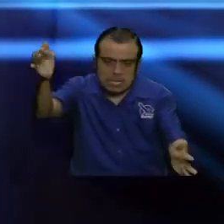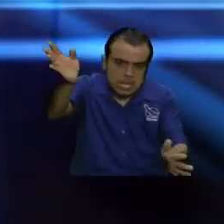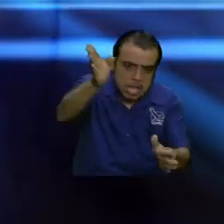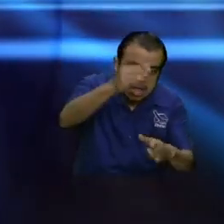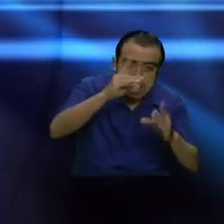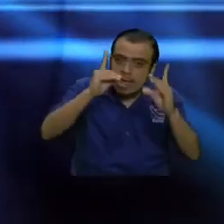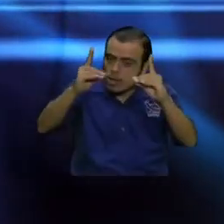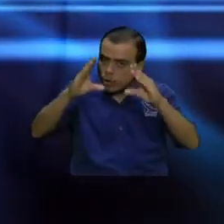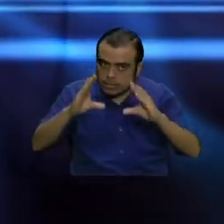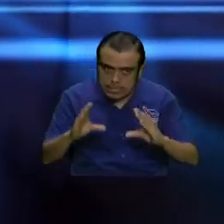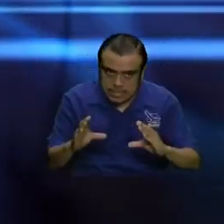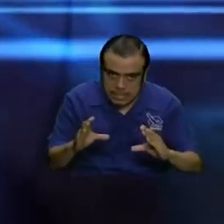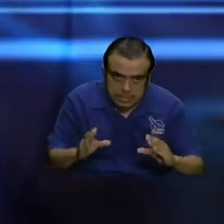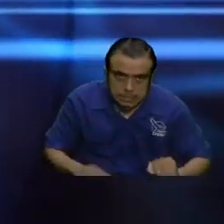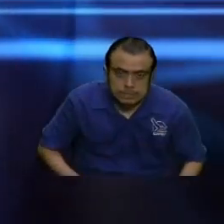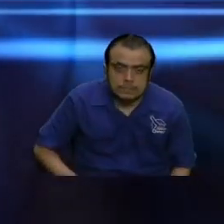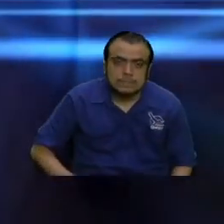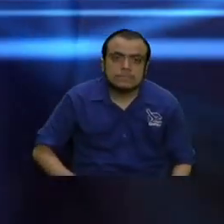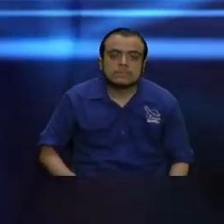empiezo a predicar.